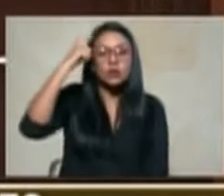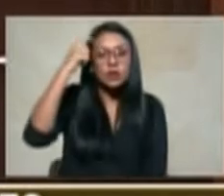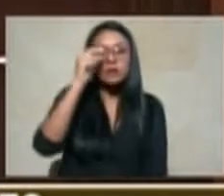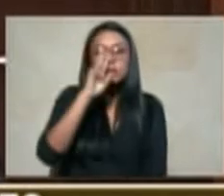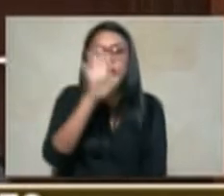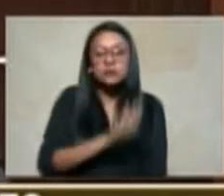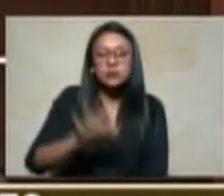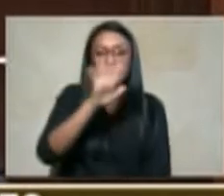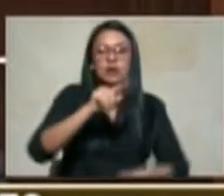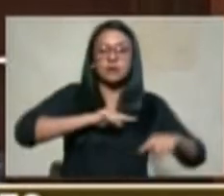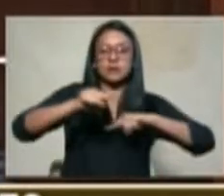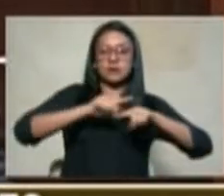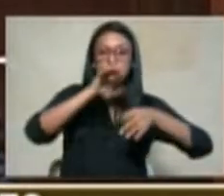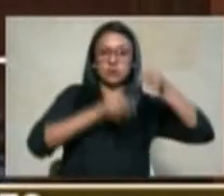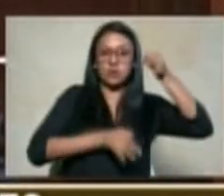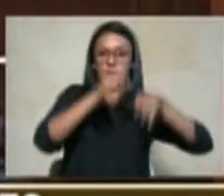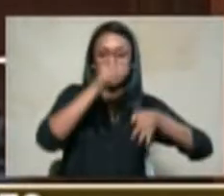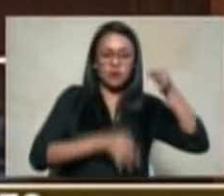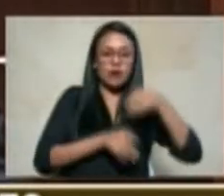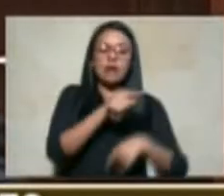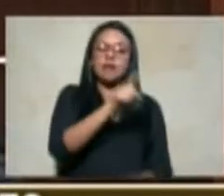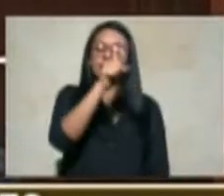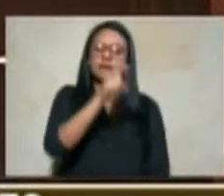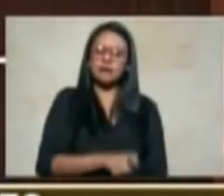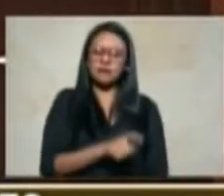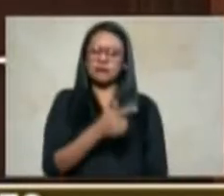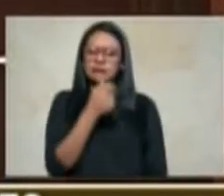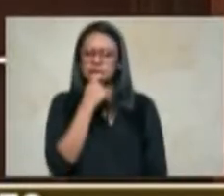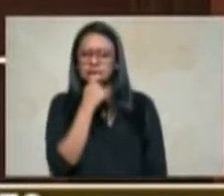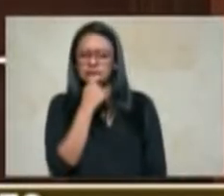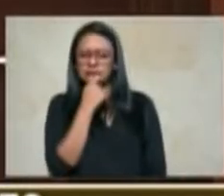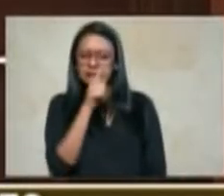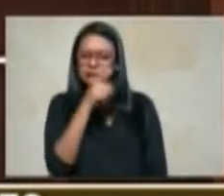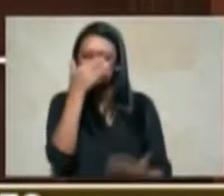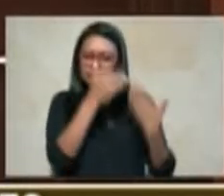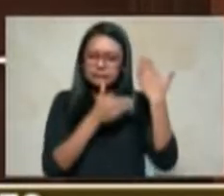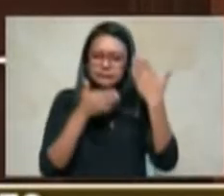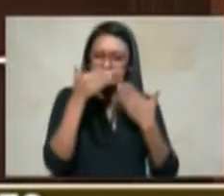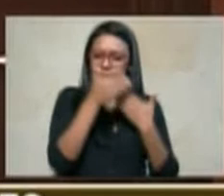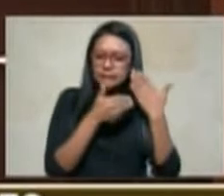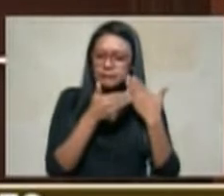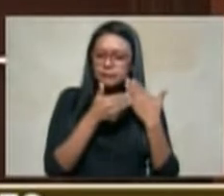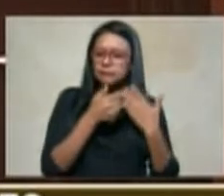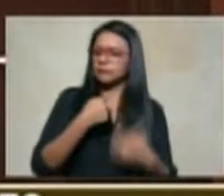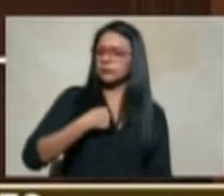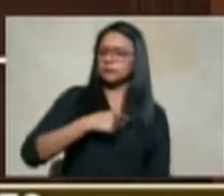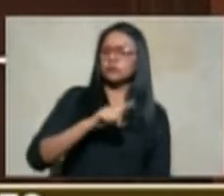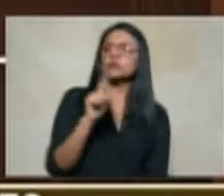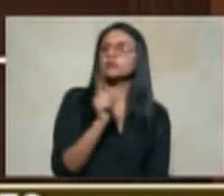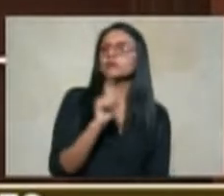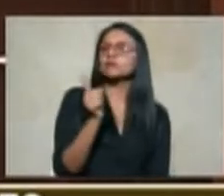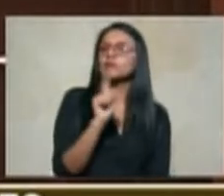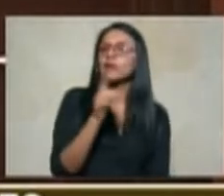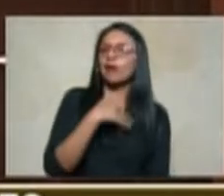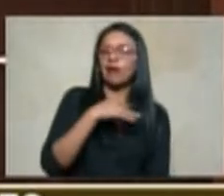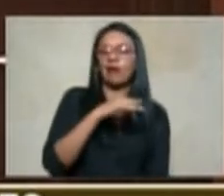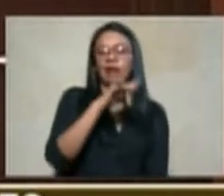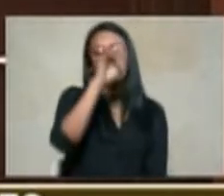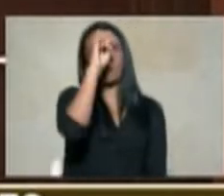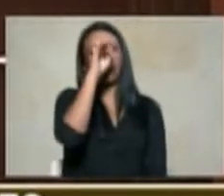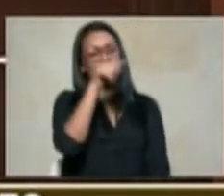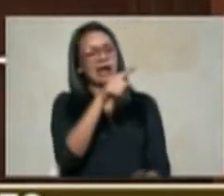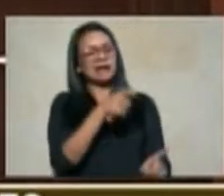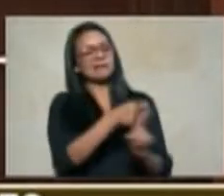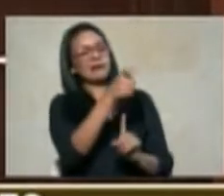deben detenerse a analizar pero no por ello puede satanizarse el instrumento legal sobre la base de que